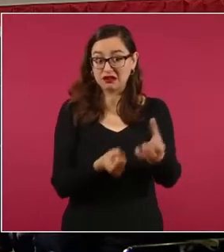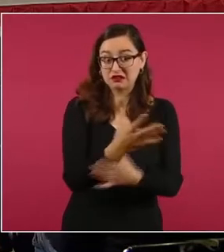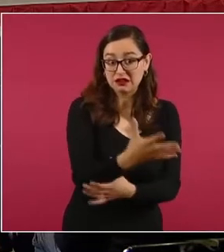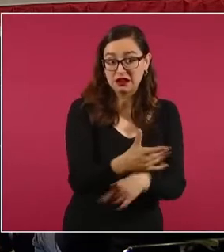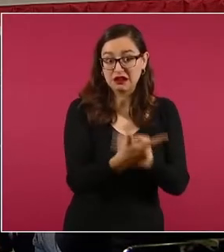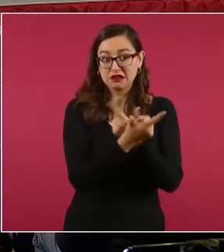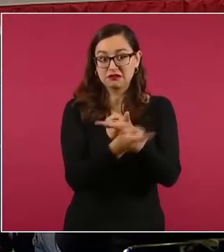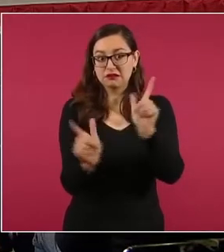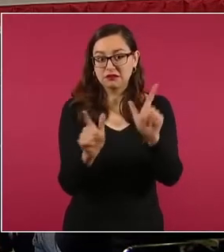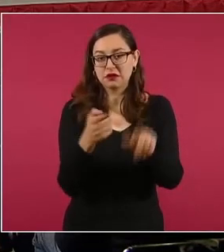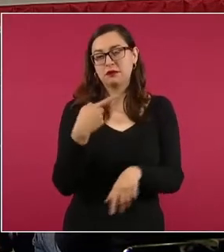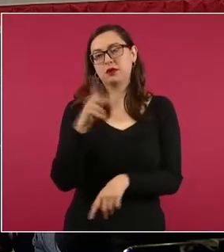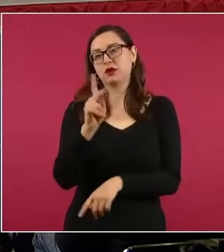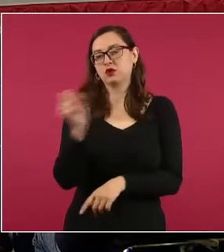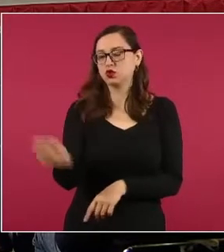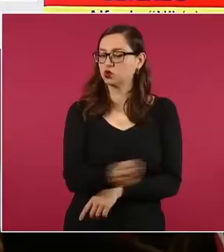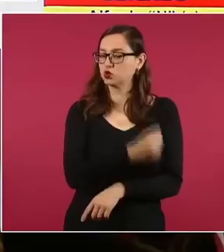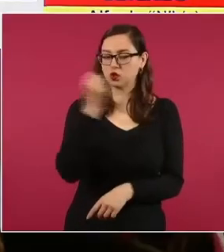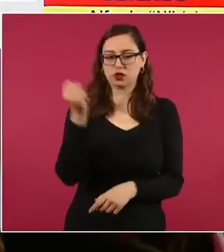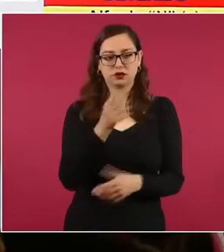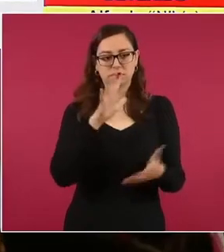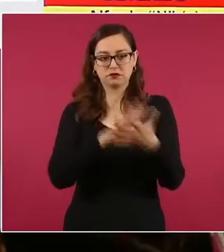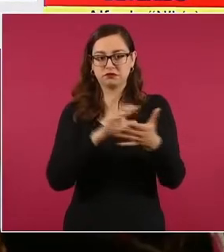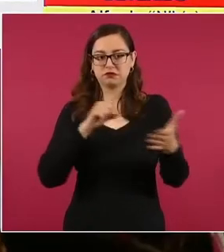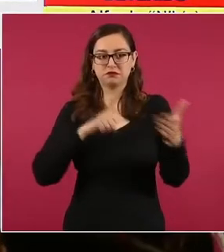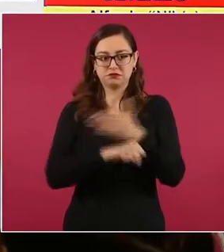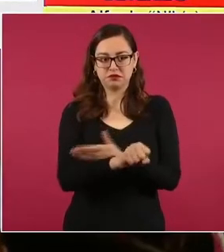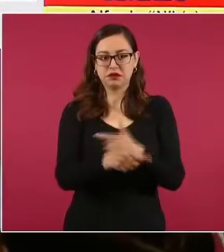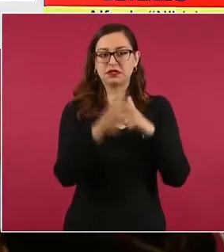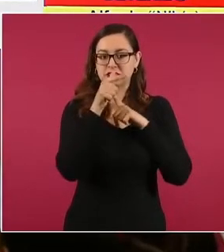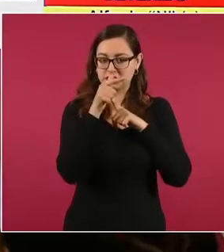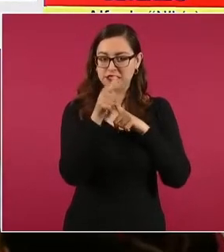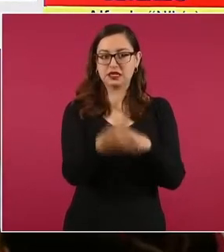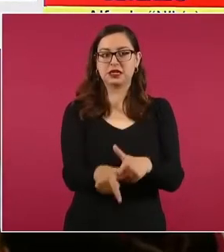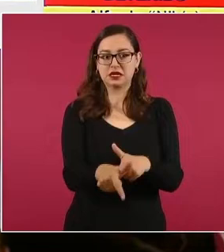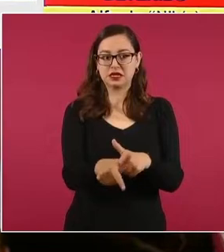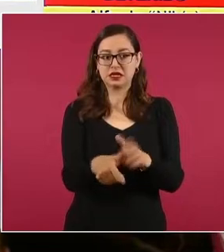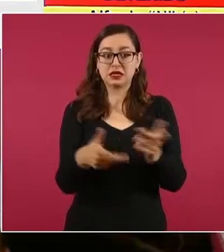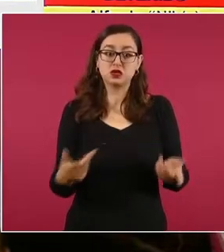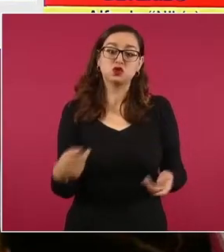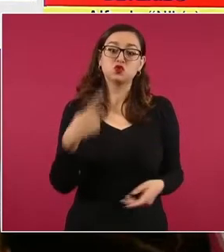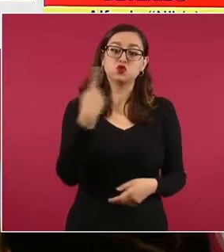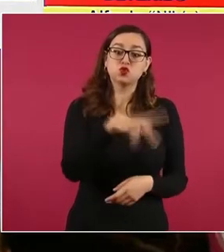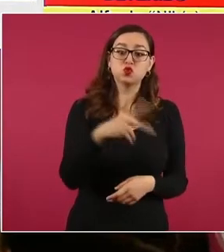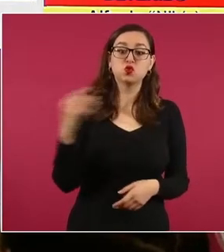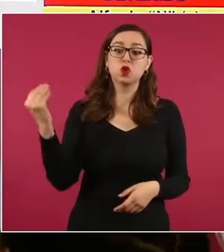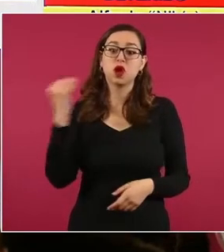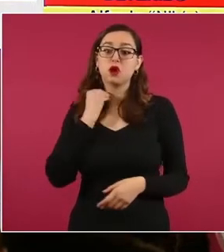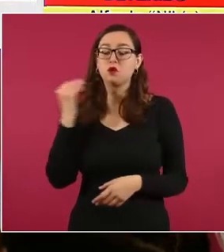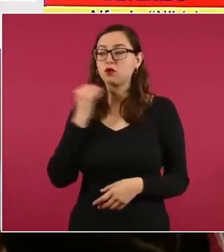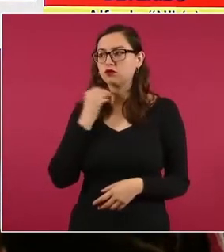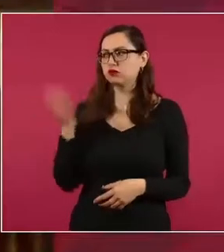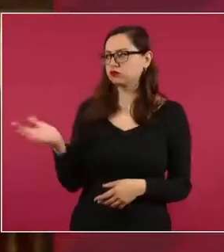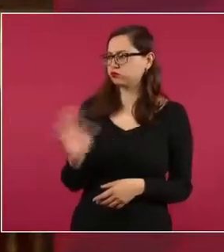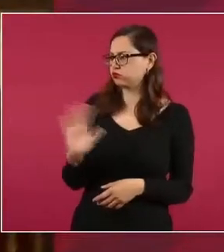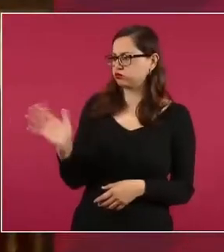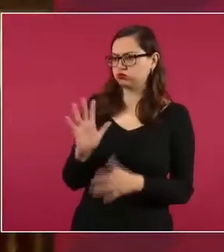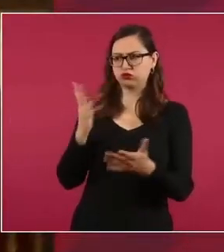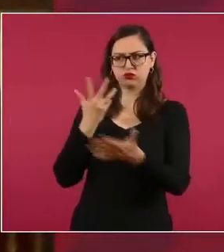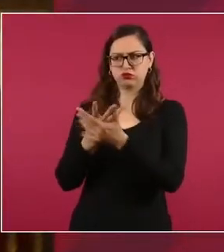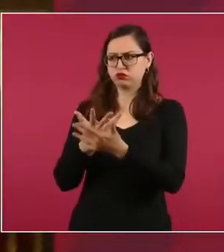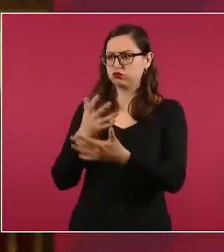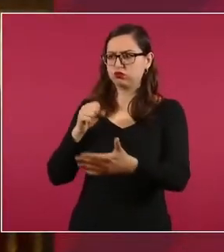la defensa pide que le quitaran la medida cautelar de prisión preventiva, alegando que violaba